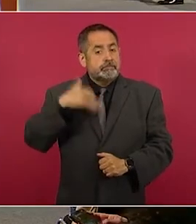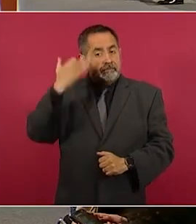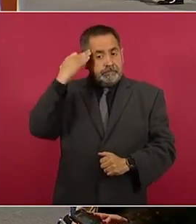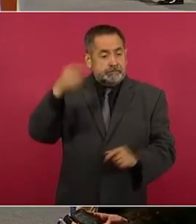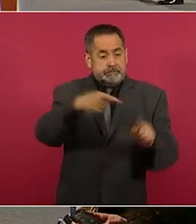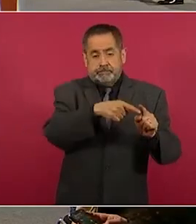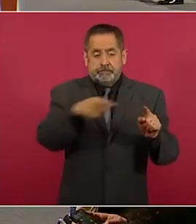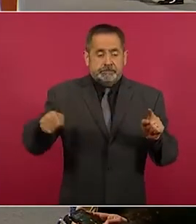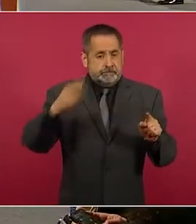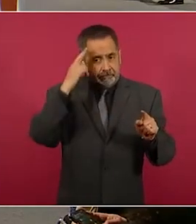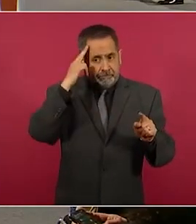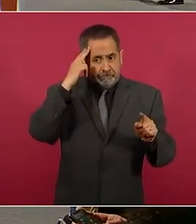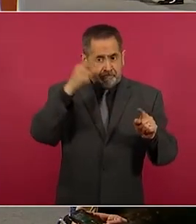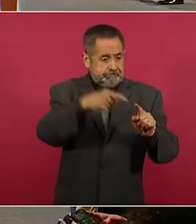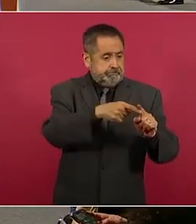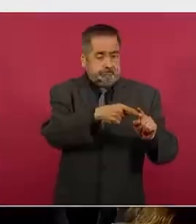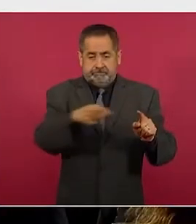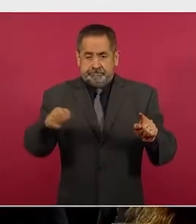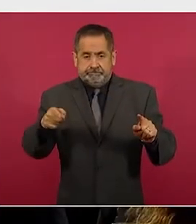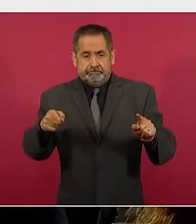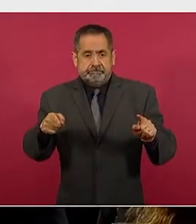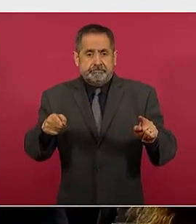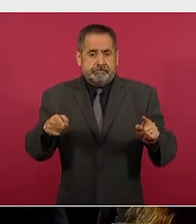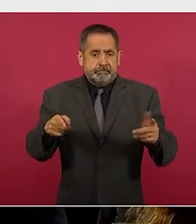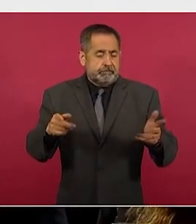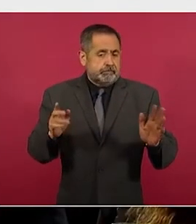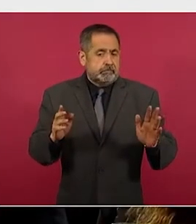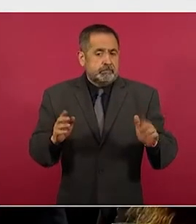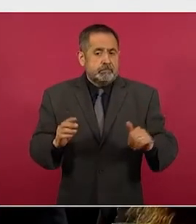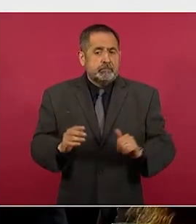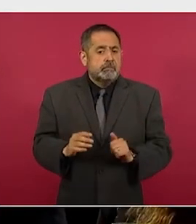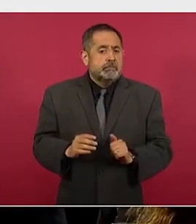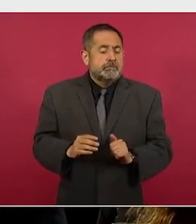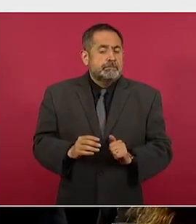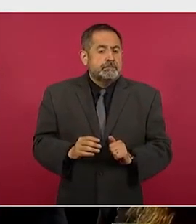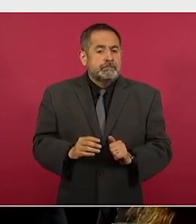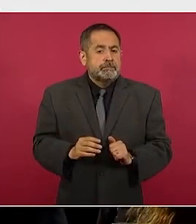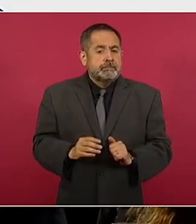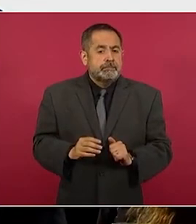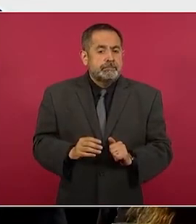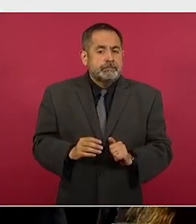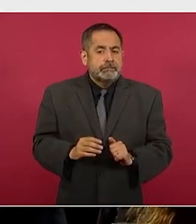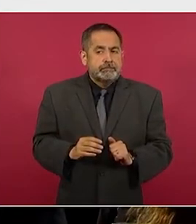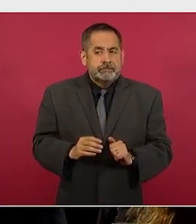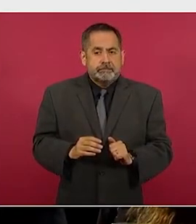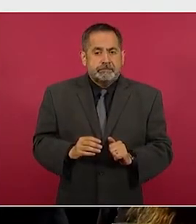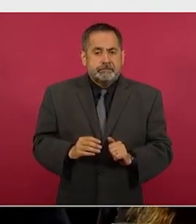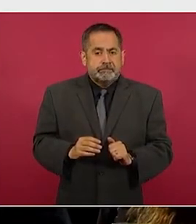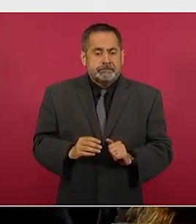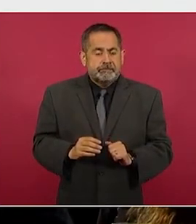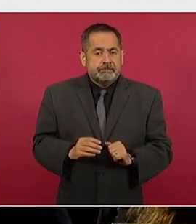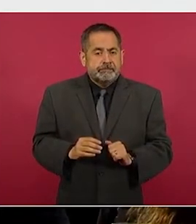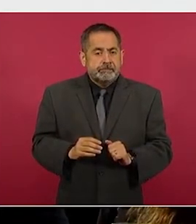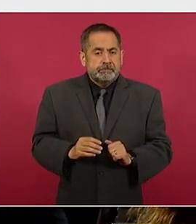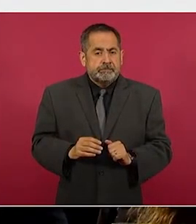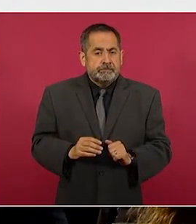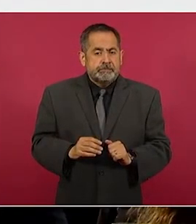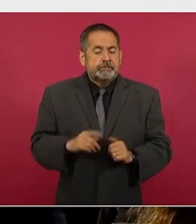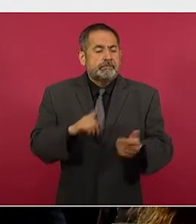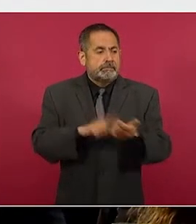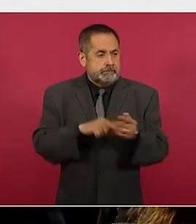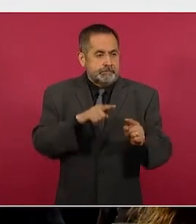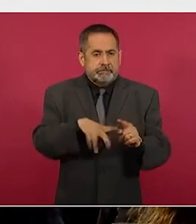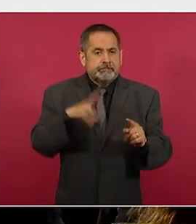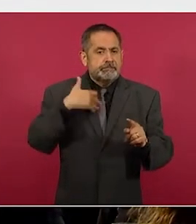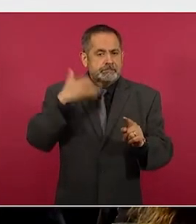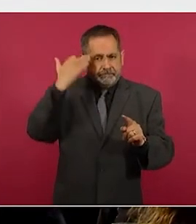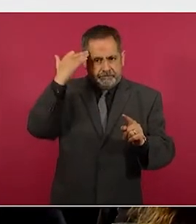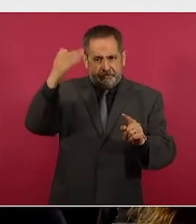existía